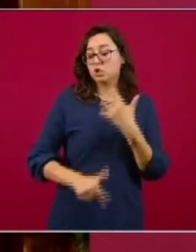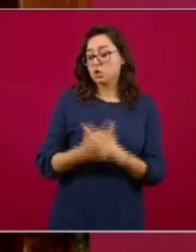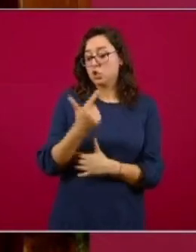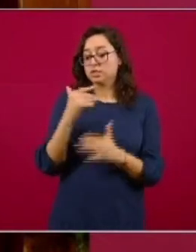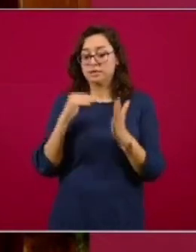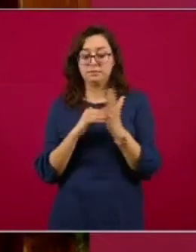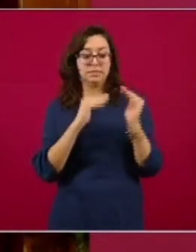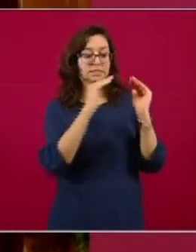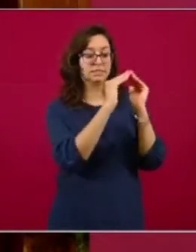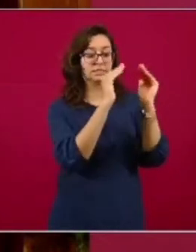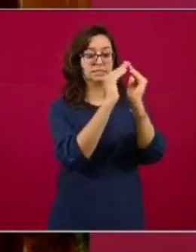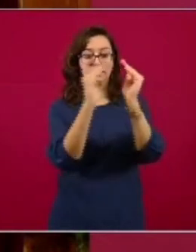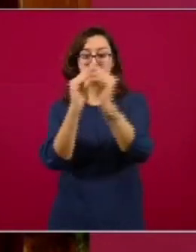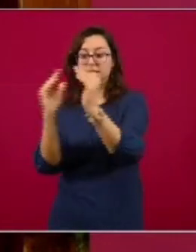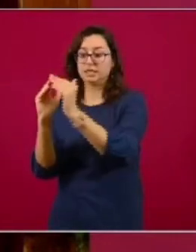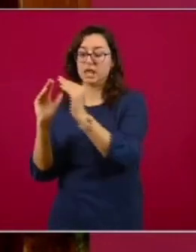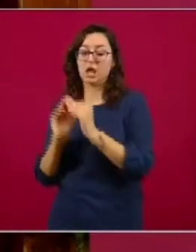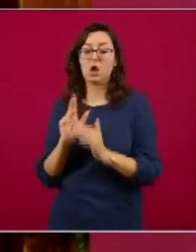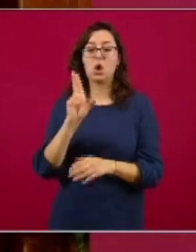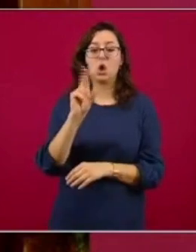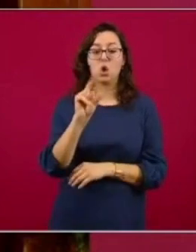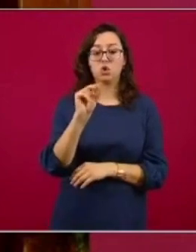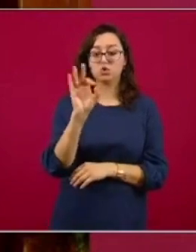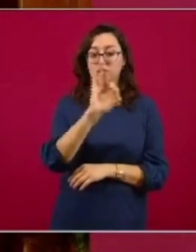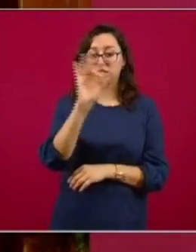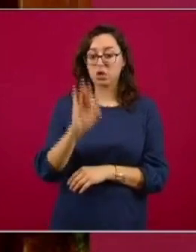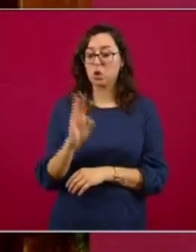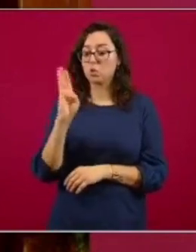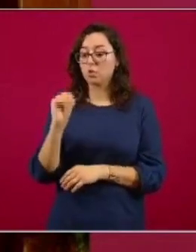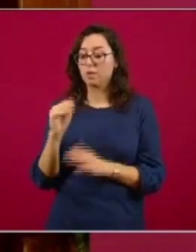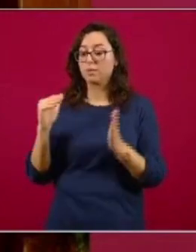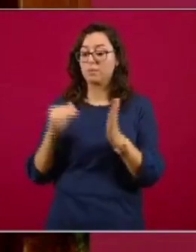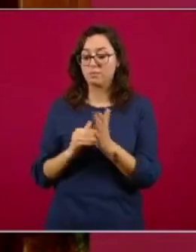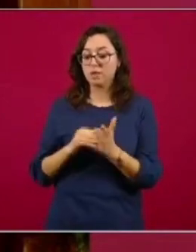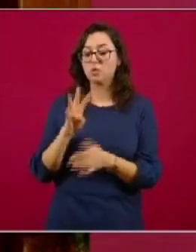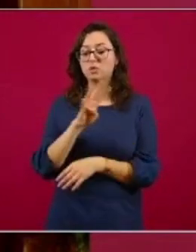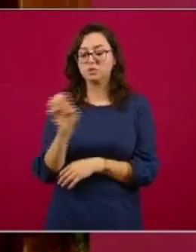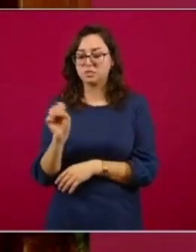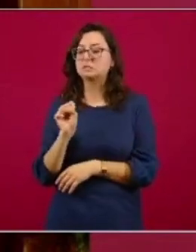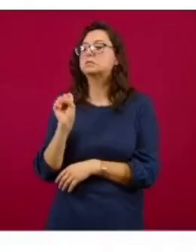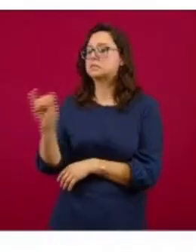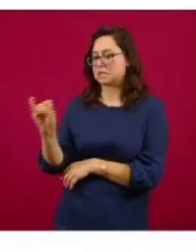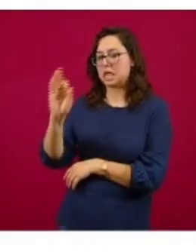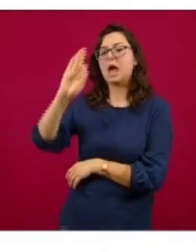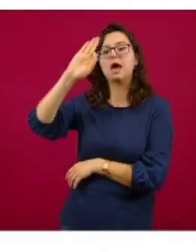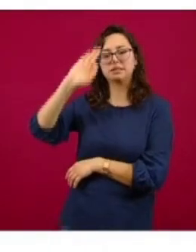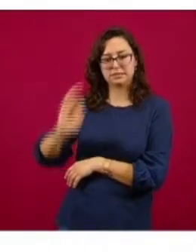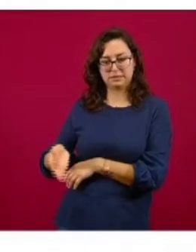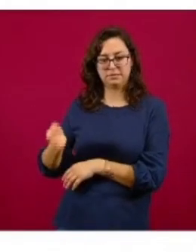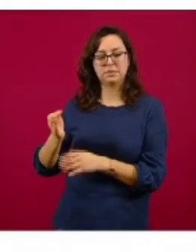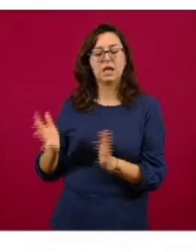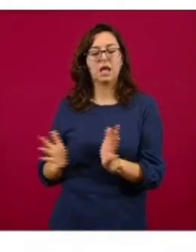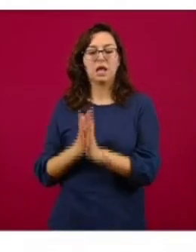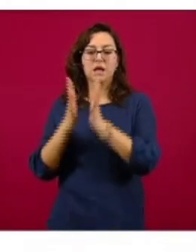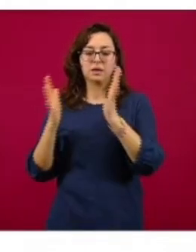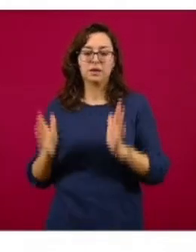de las cuales casi el 80%, 9.400 aceptaron participar, y la encuesta se llevó a